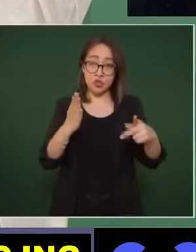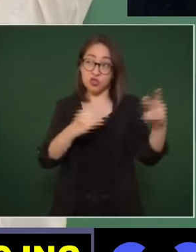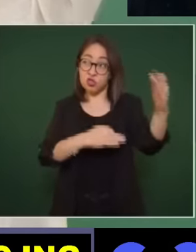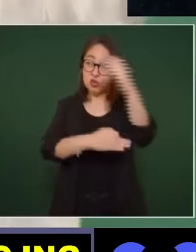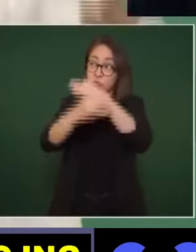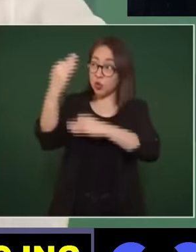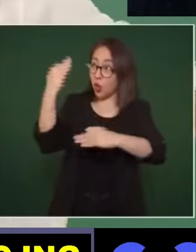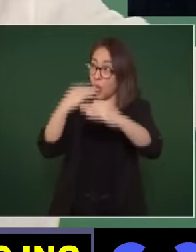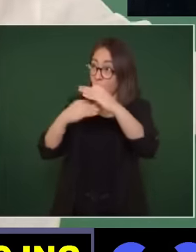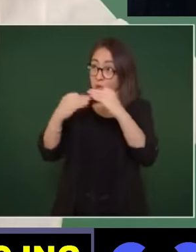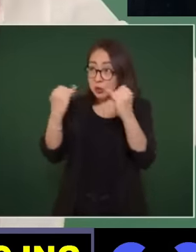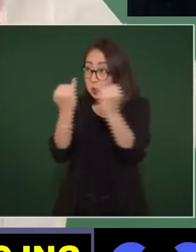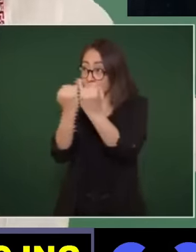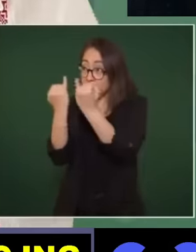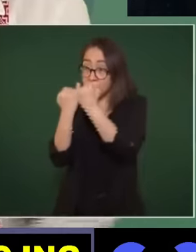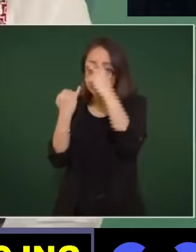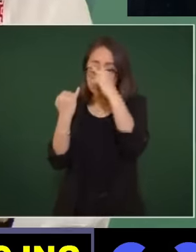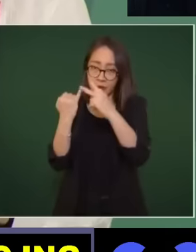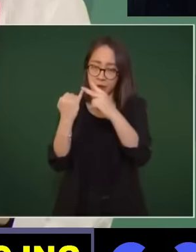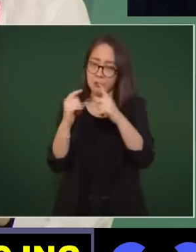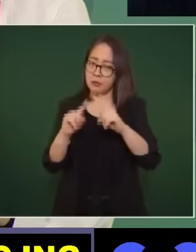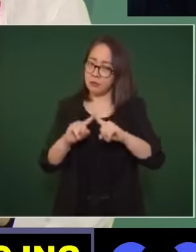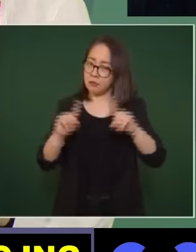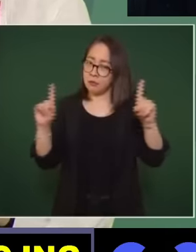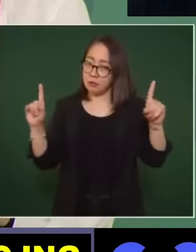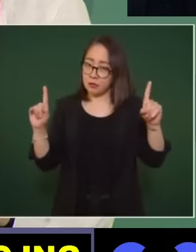son los dueños otra cosa son los periodistas